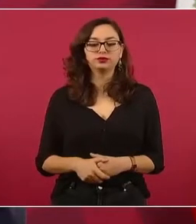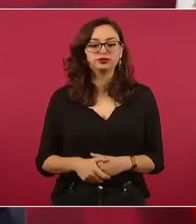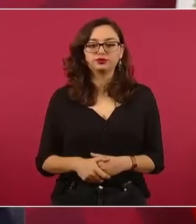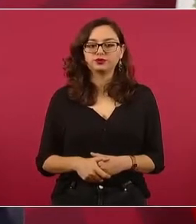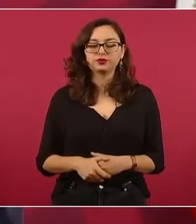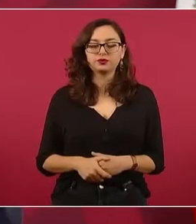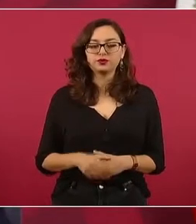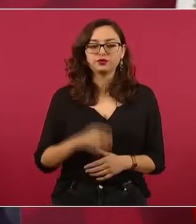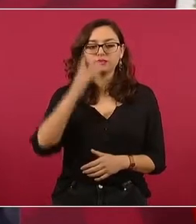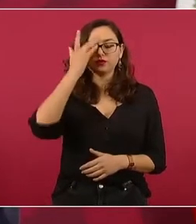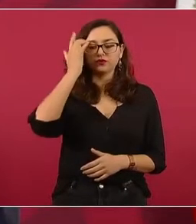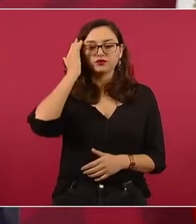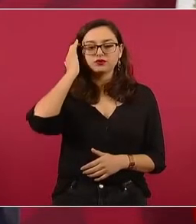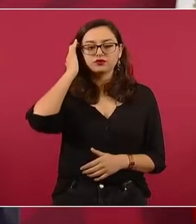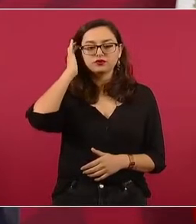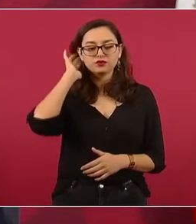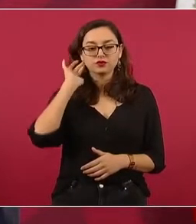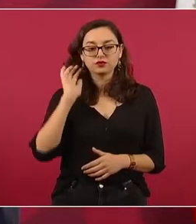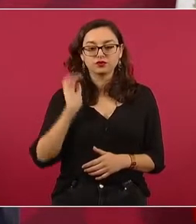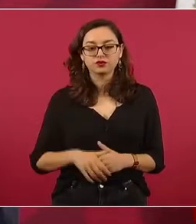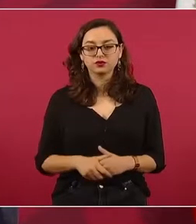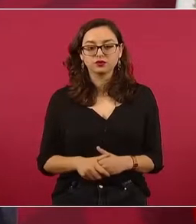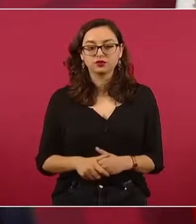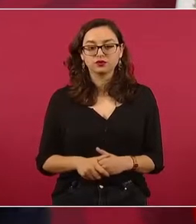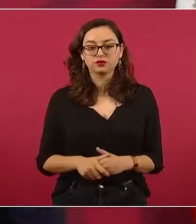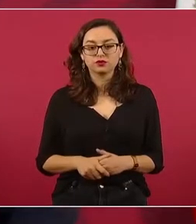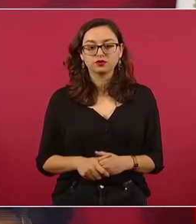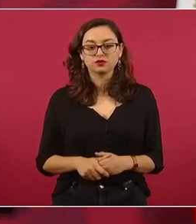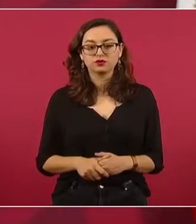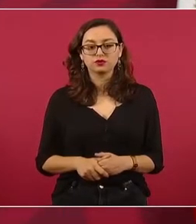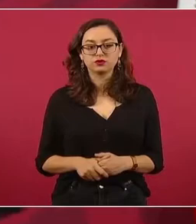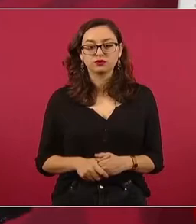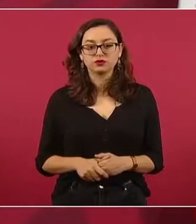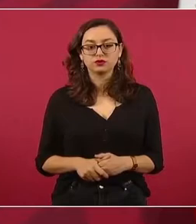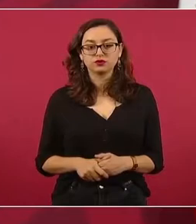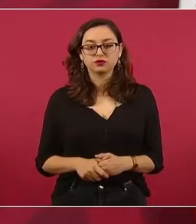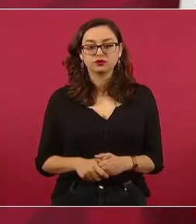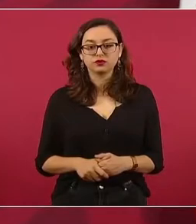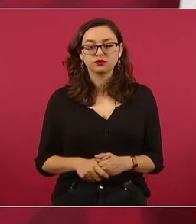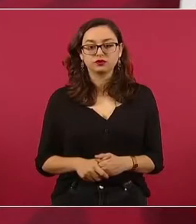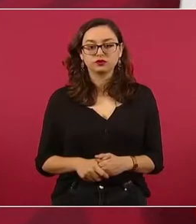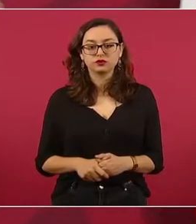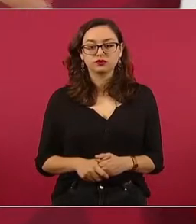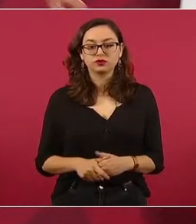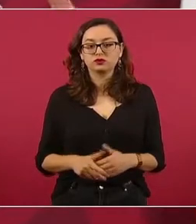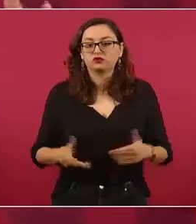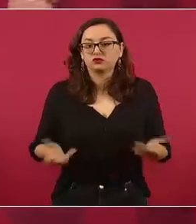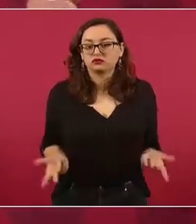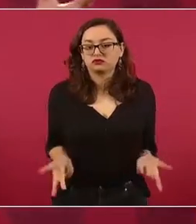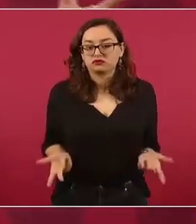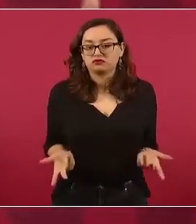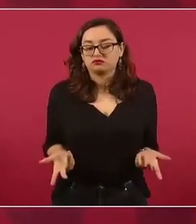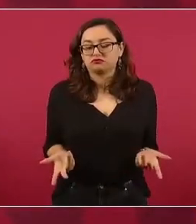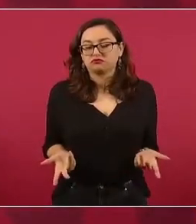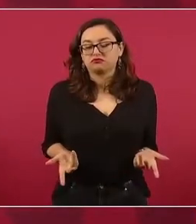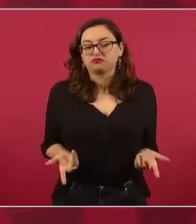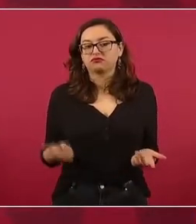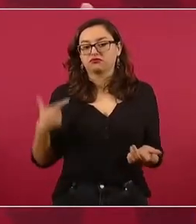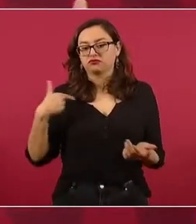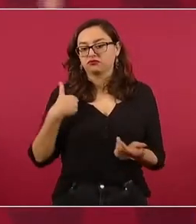Yo antes de las elecciones presentaba yo a quienes me iban a acompañar